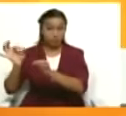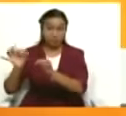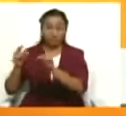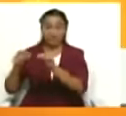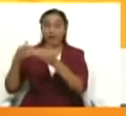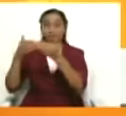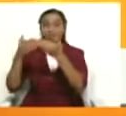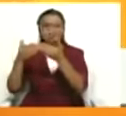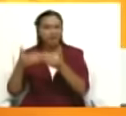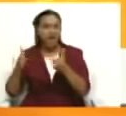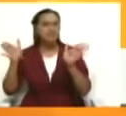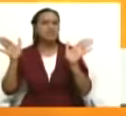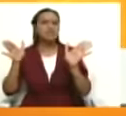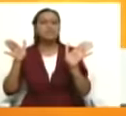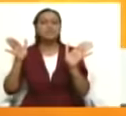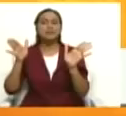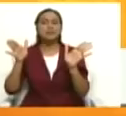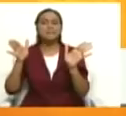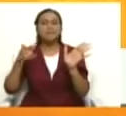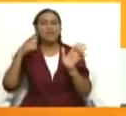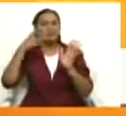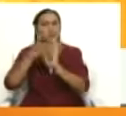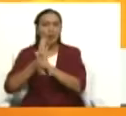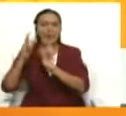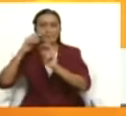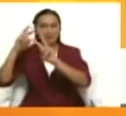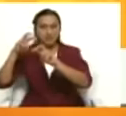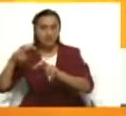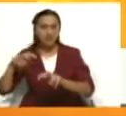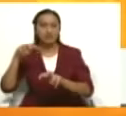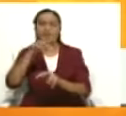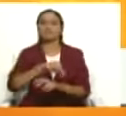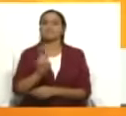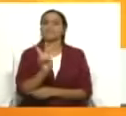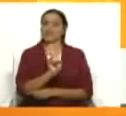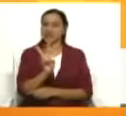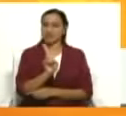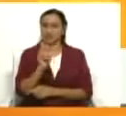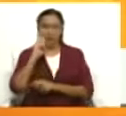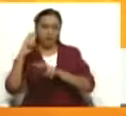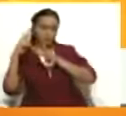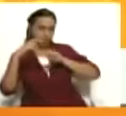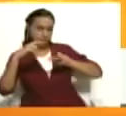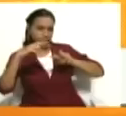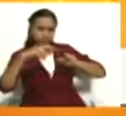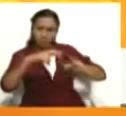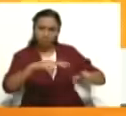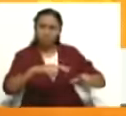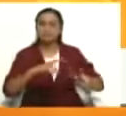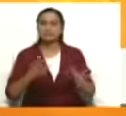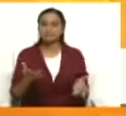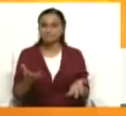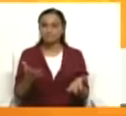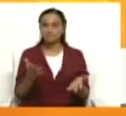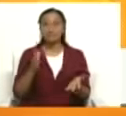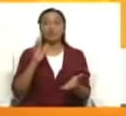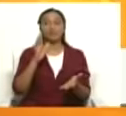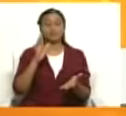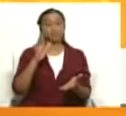que se ha llamado ya la investigación en Venezuela. Debemos recordar que en su momento Venezuela